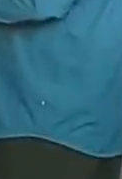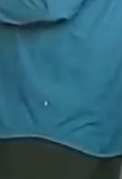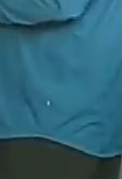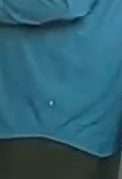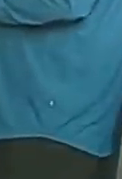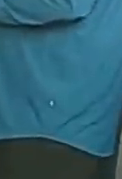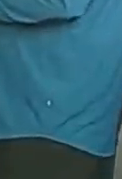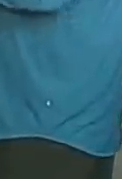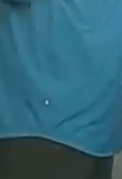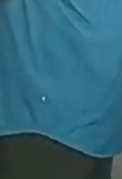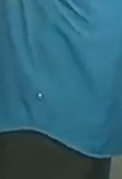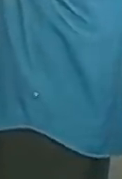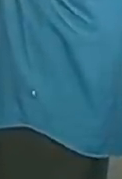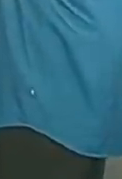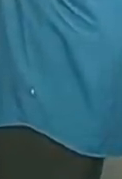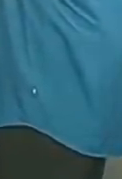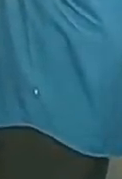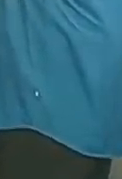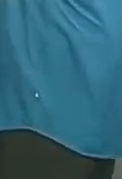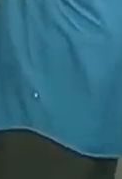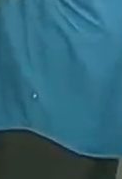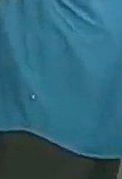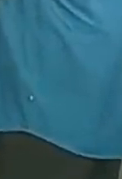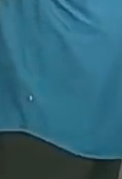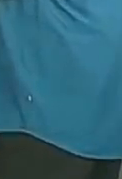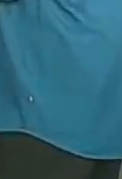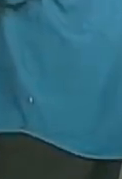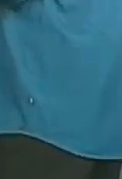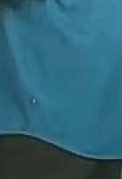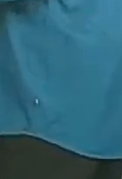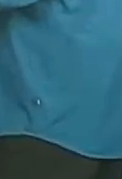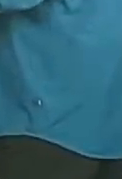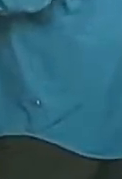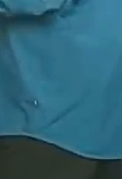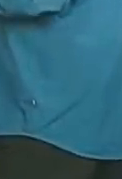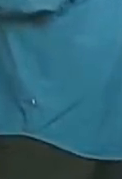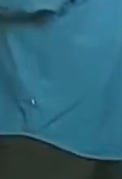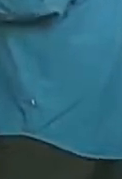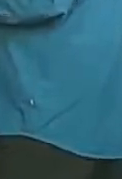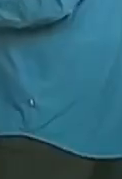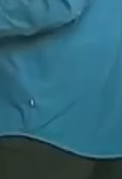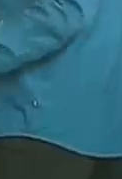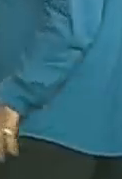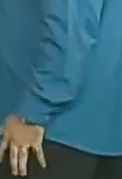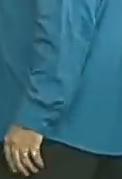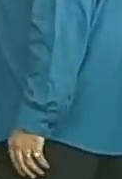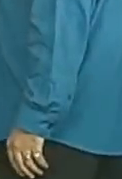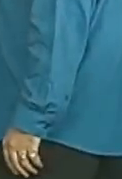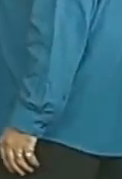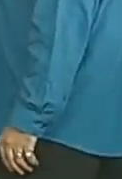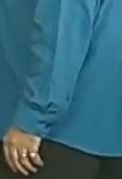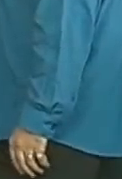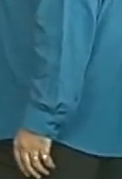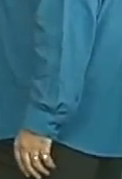de la novela Rómulo Gallegos, Perla Suez, nacida en Córdoba, Argentina, en 1947,